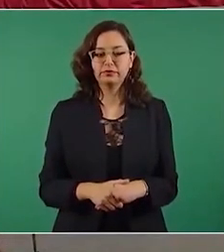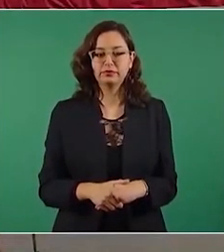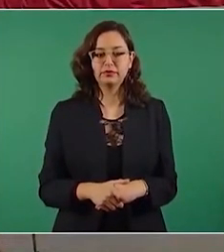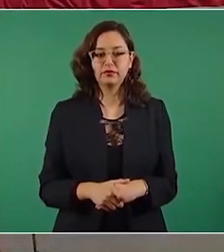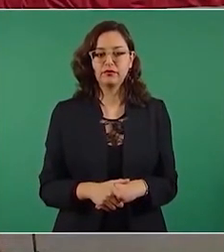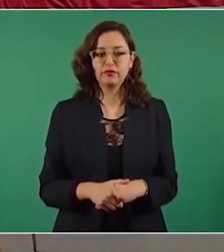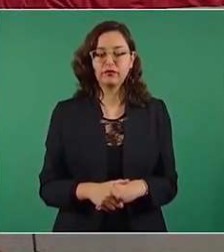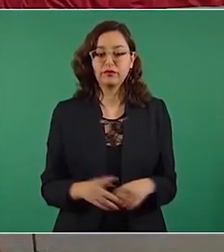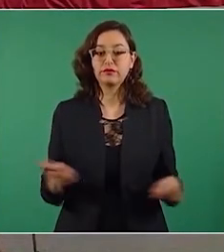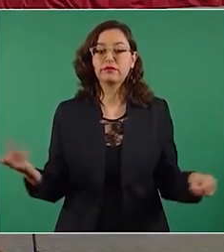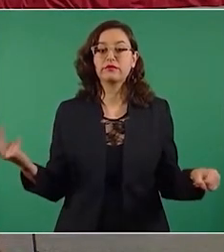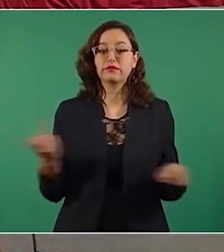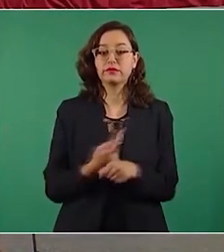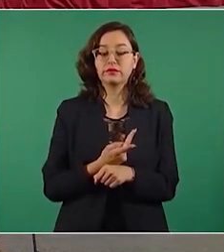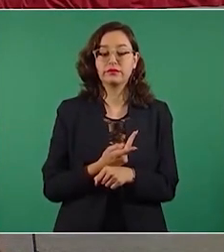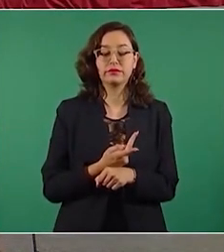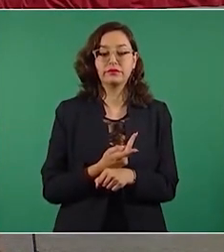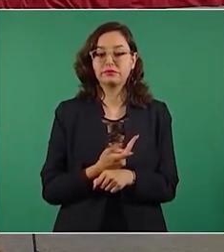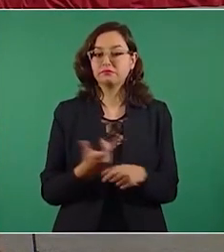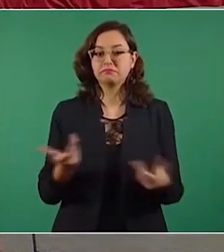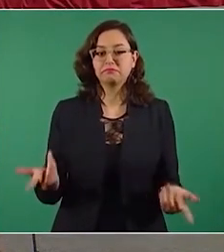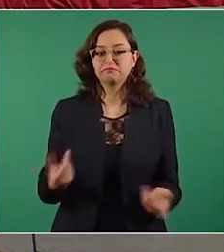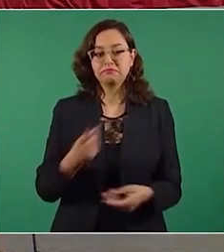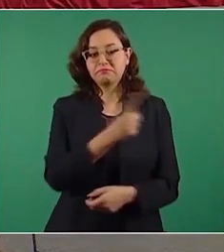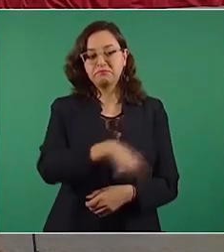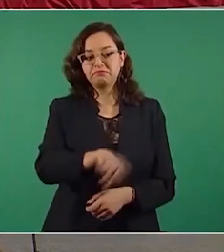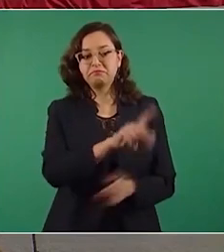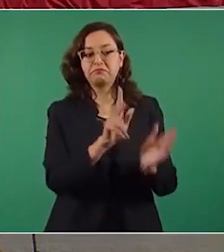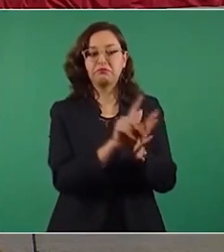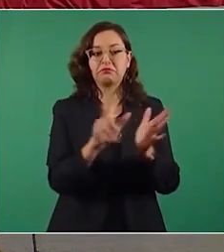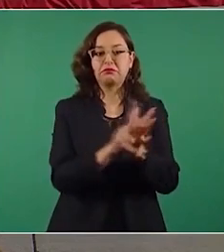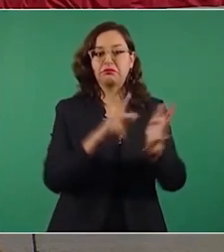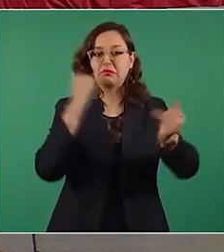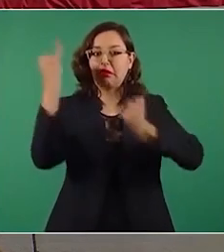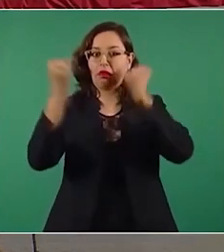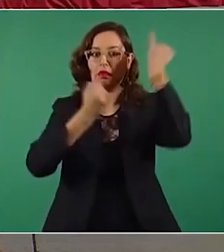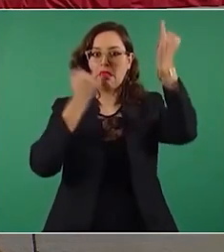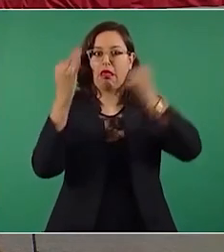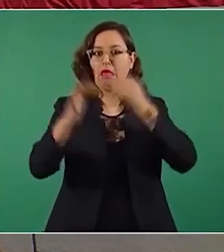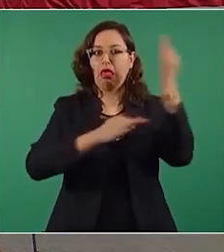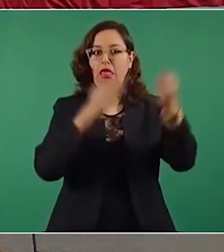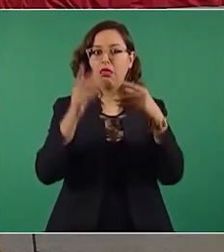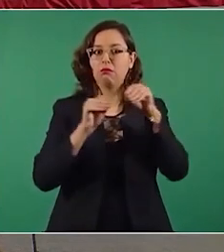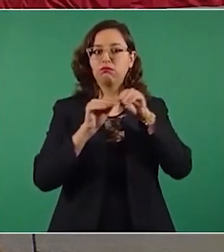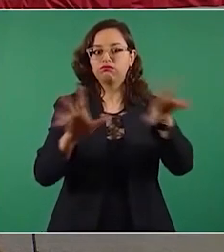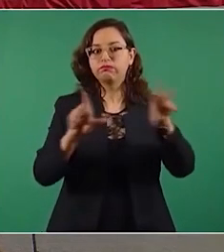no tiene ninguna fundamentación, nada.